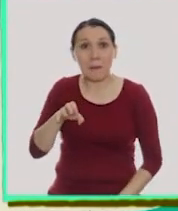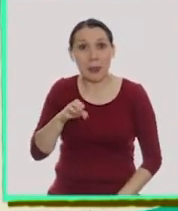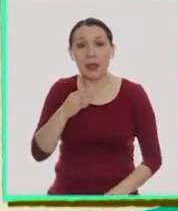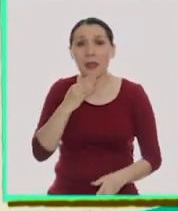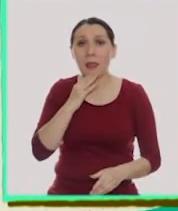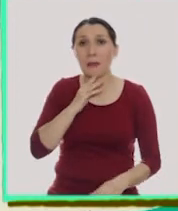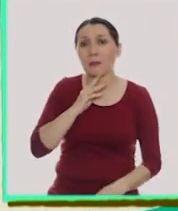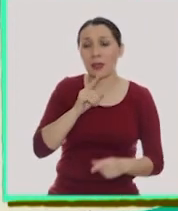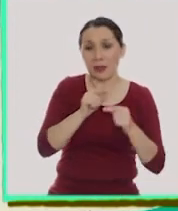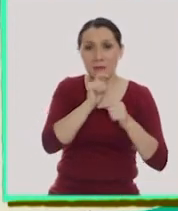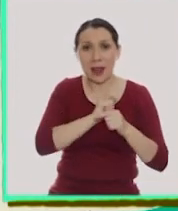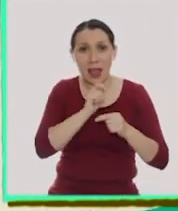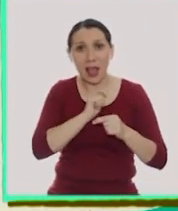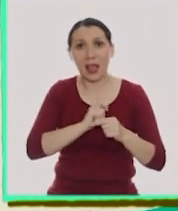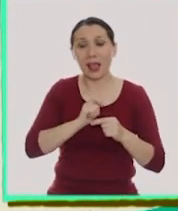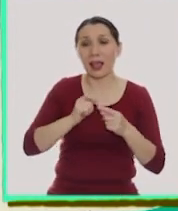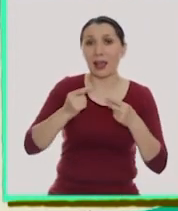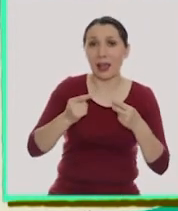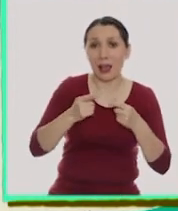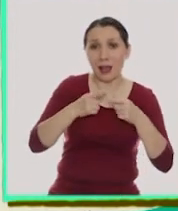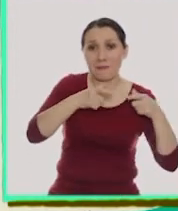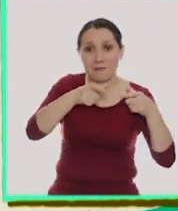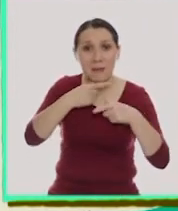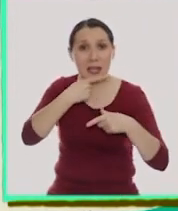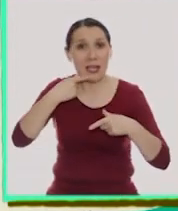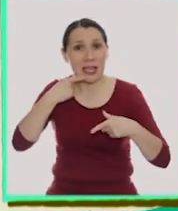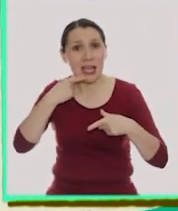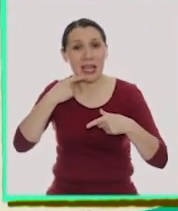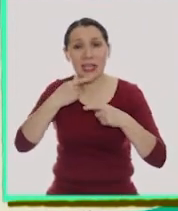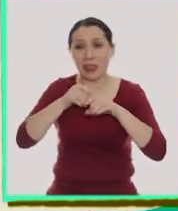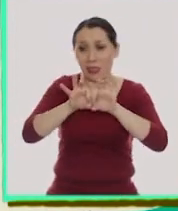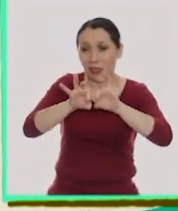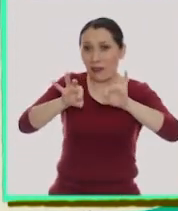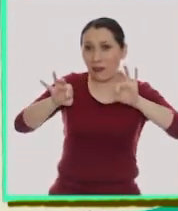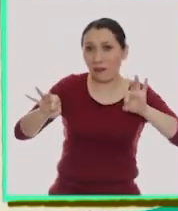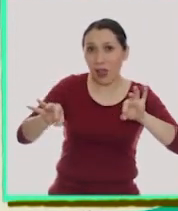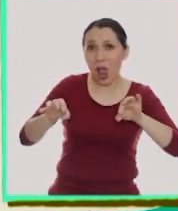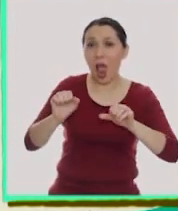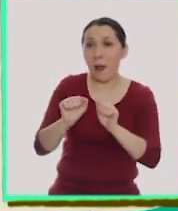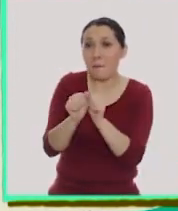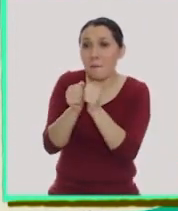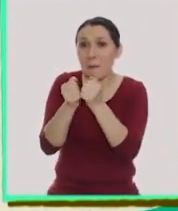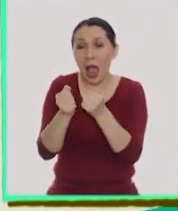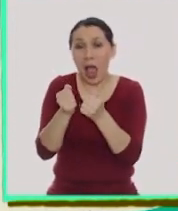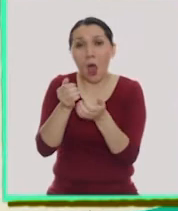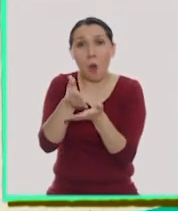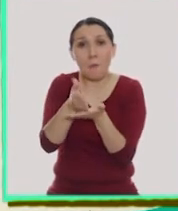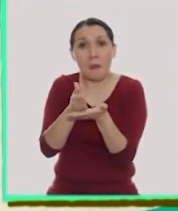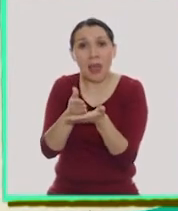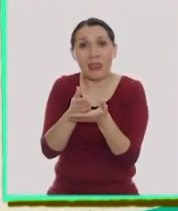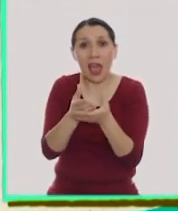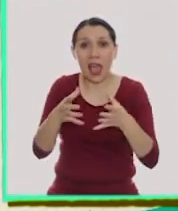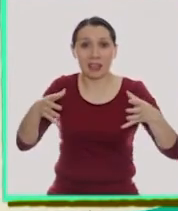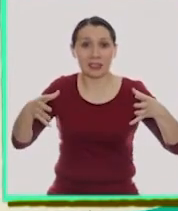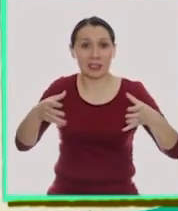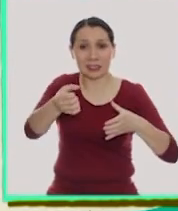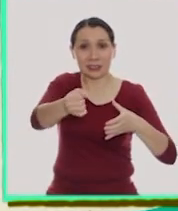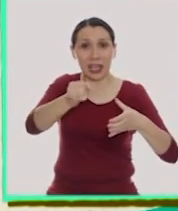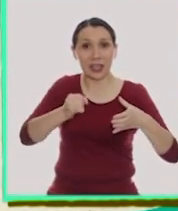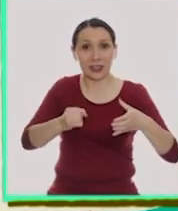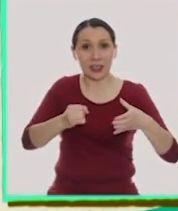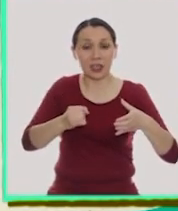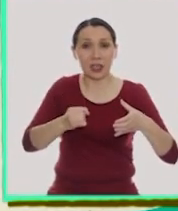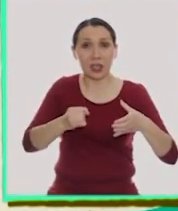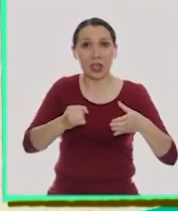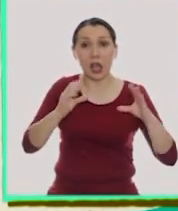una paleta, un pedazo de pastel. Una salchicha, un panecillo y un pedazo de sandía.